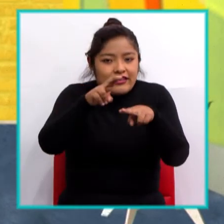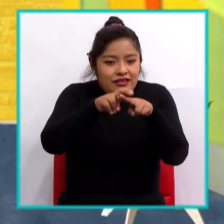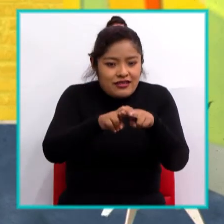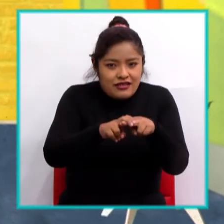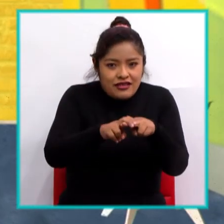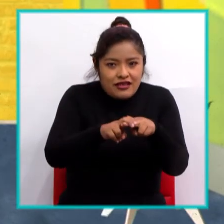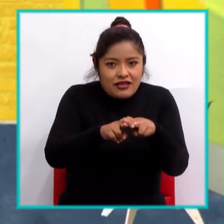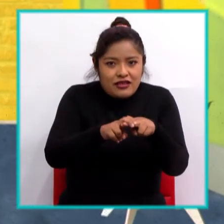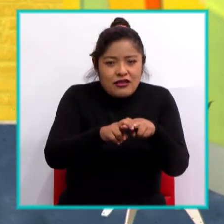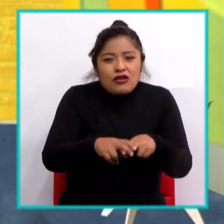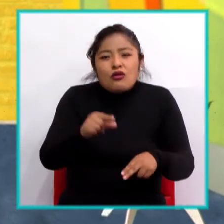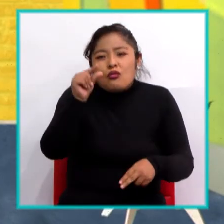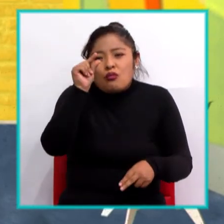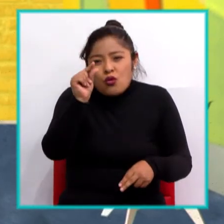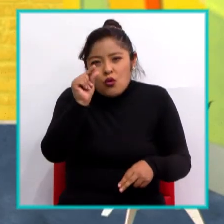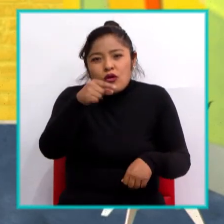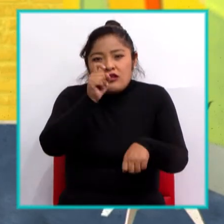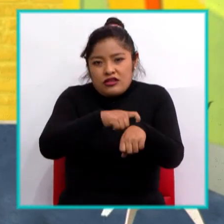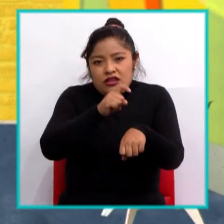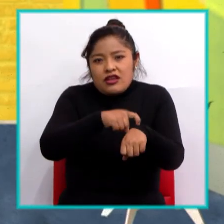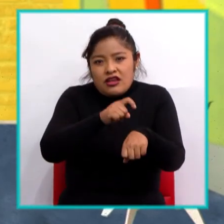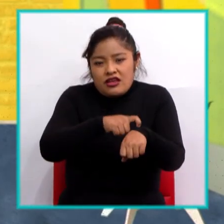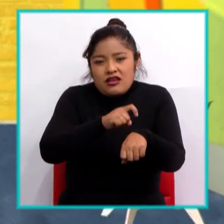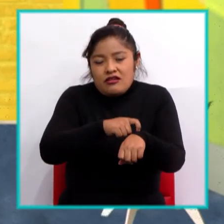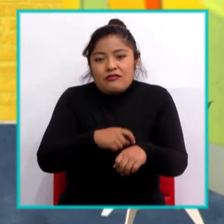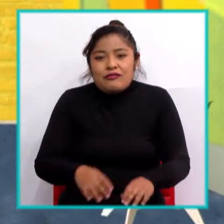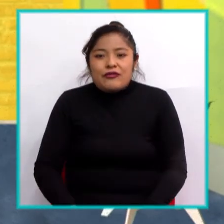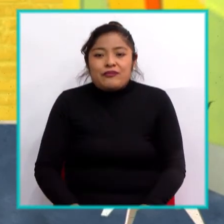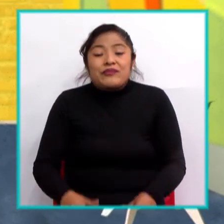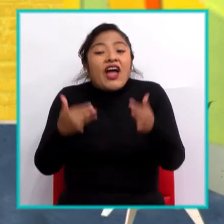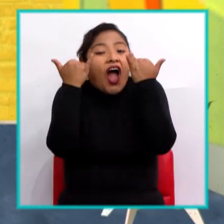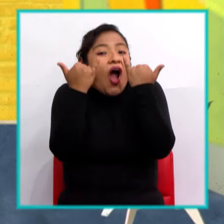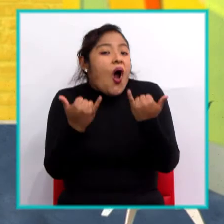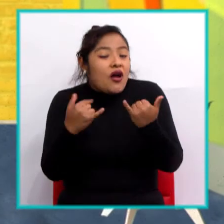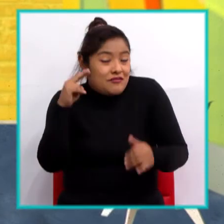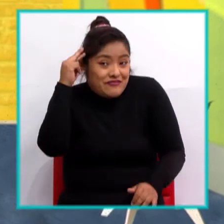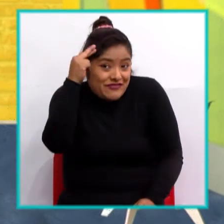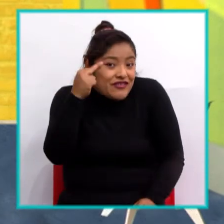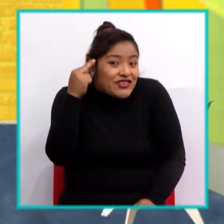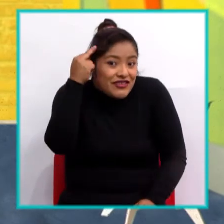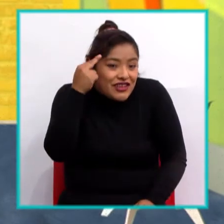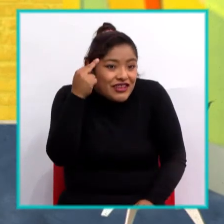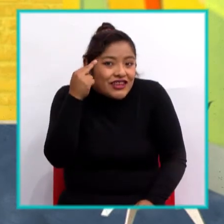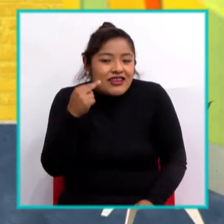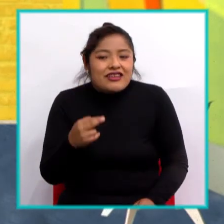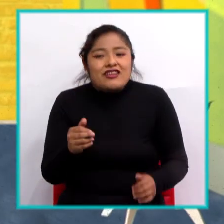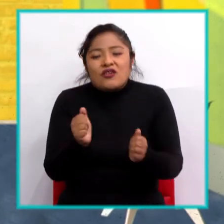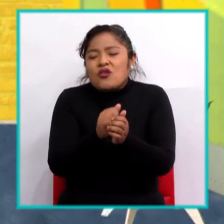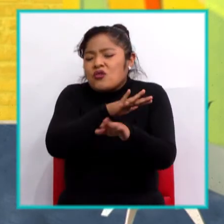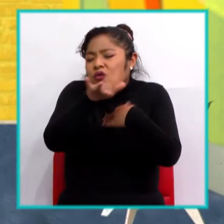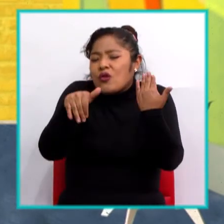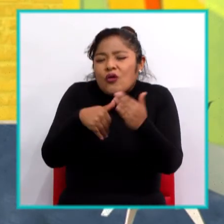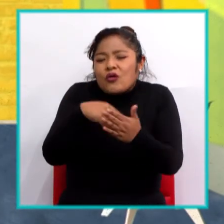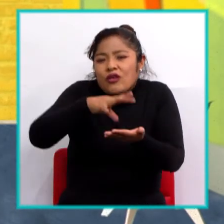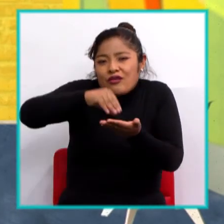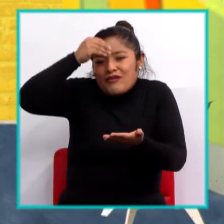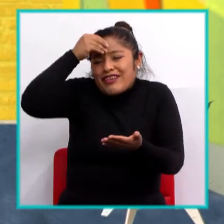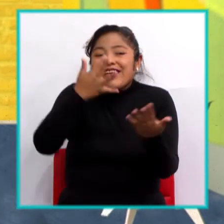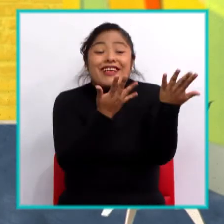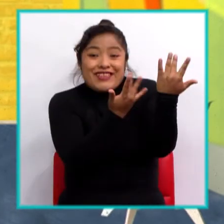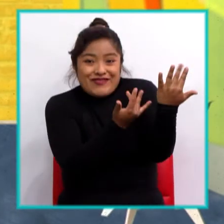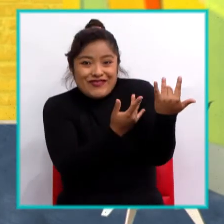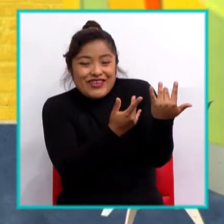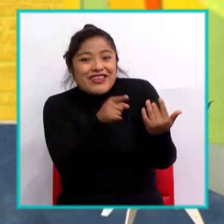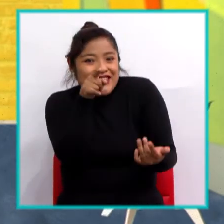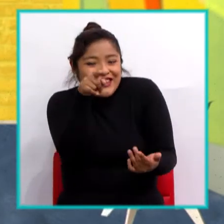por largos periodos. Ahora vamos a reflexionar con lo aprendido. Espero te haya gustado